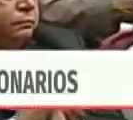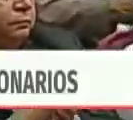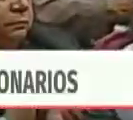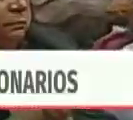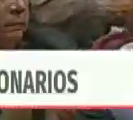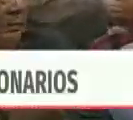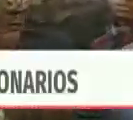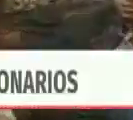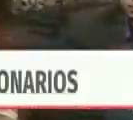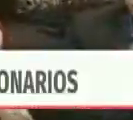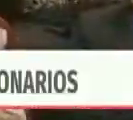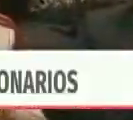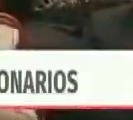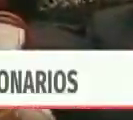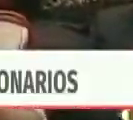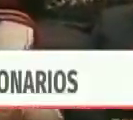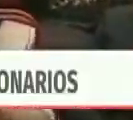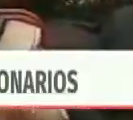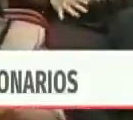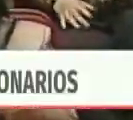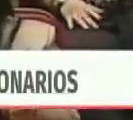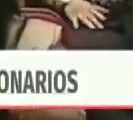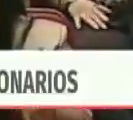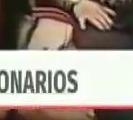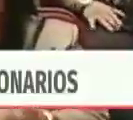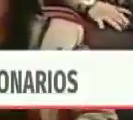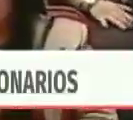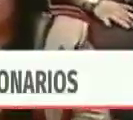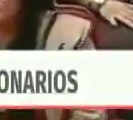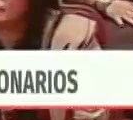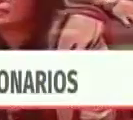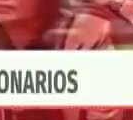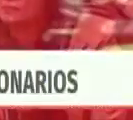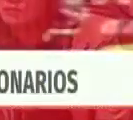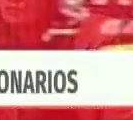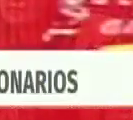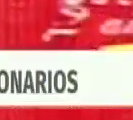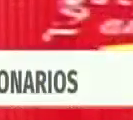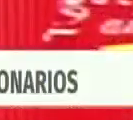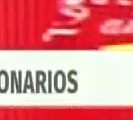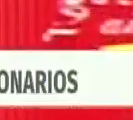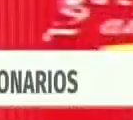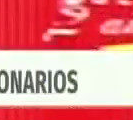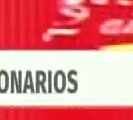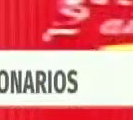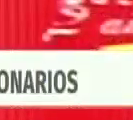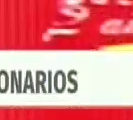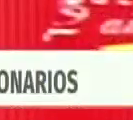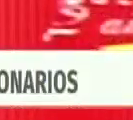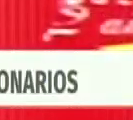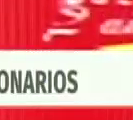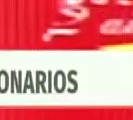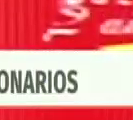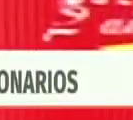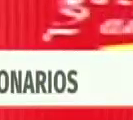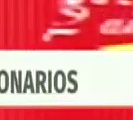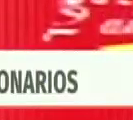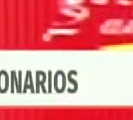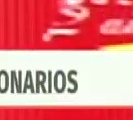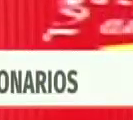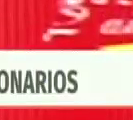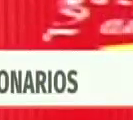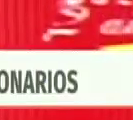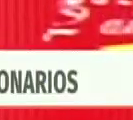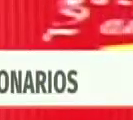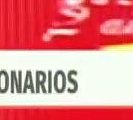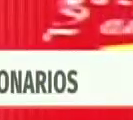territorio que nosotros gobernamos podamos poner al servicio de la patria. En ese sentido, asumimos como una tarea desde